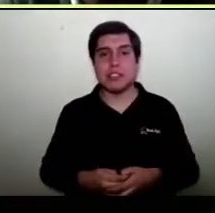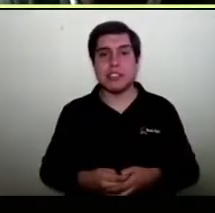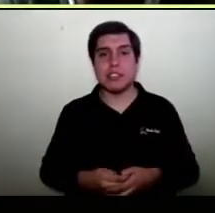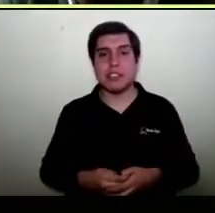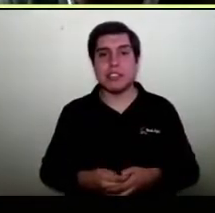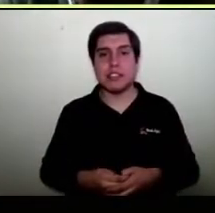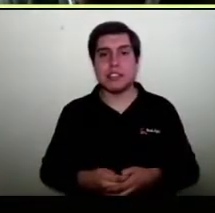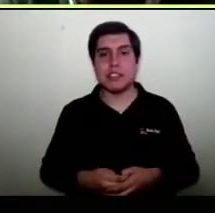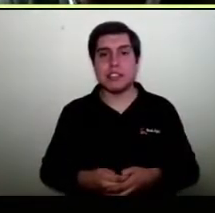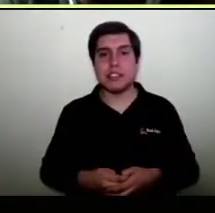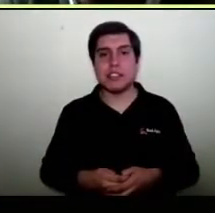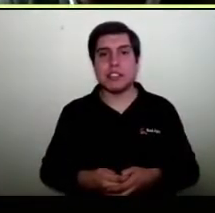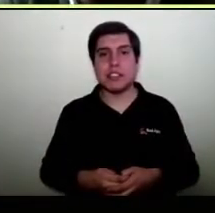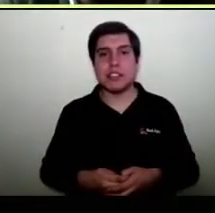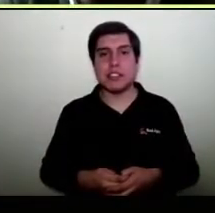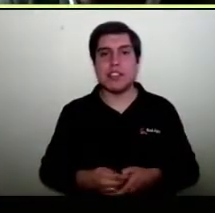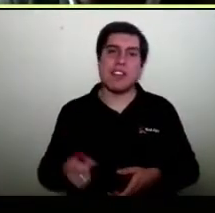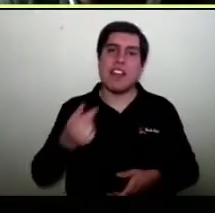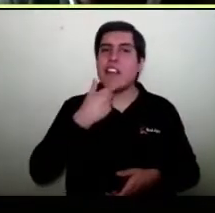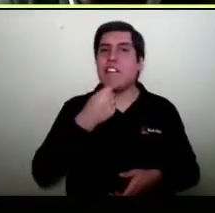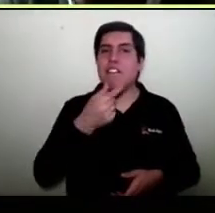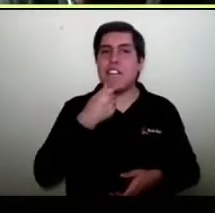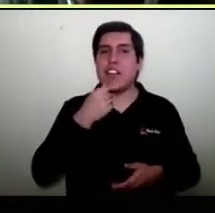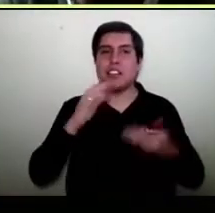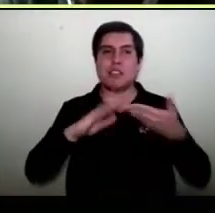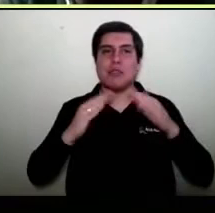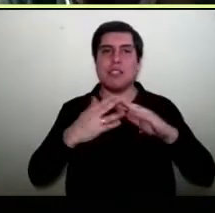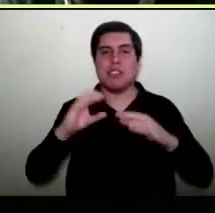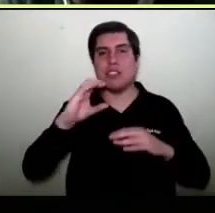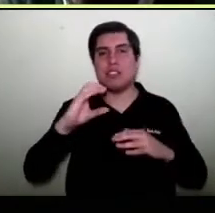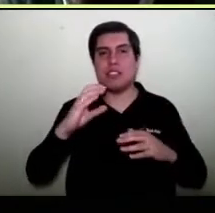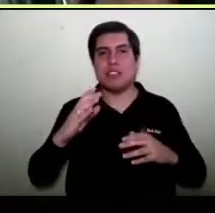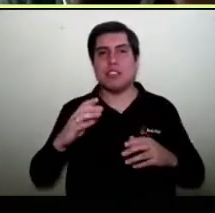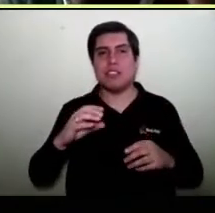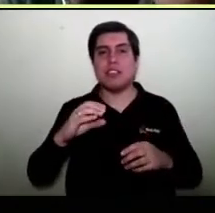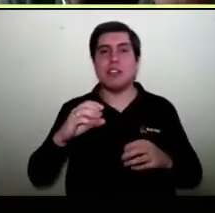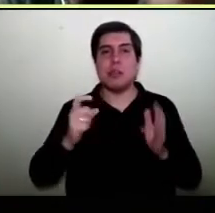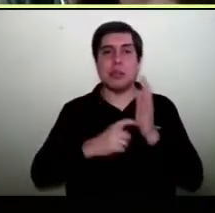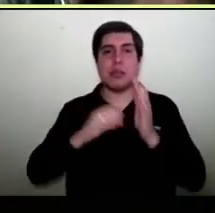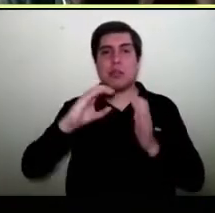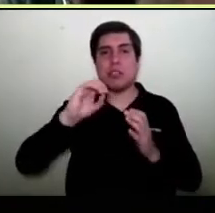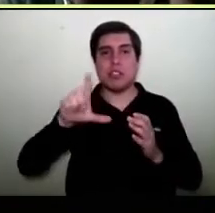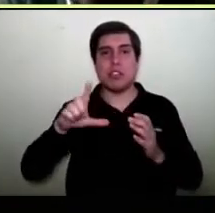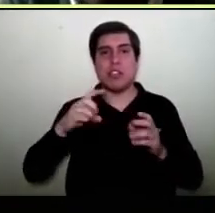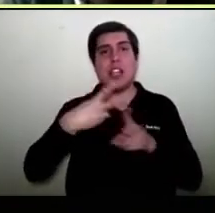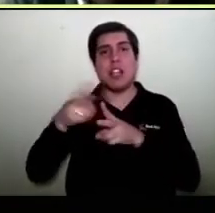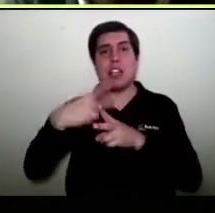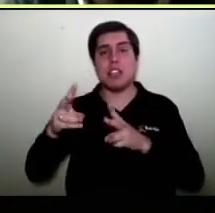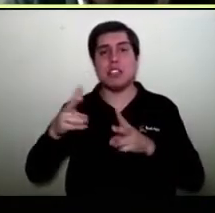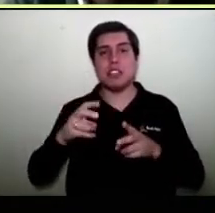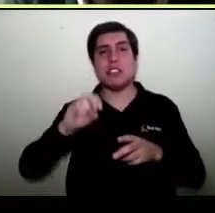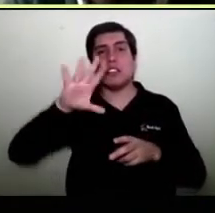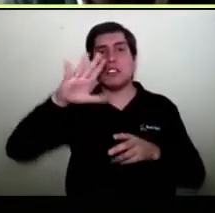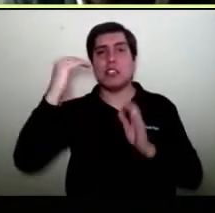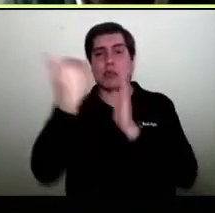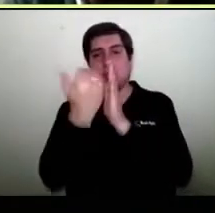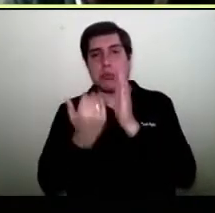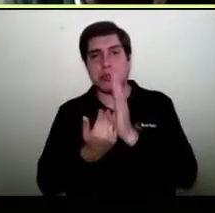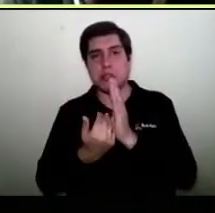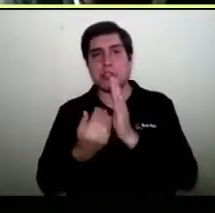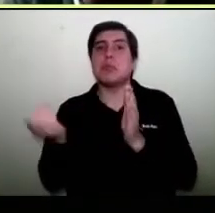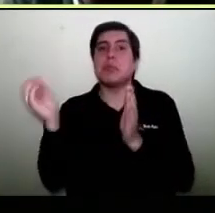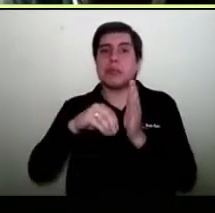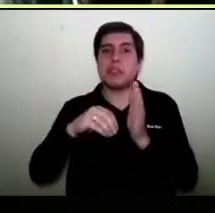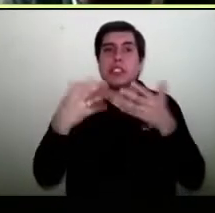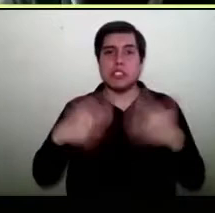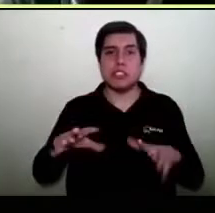No les puedo contar lo fácil que es entrar en Comunidad C. Uno entra en Comunidad C.cl, crear cuentas, cinco datos y con cinco datos ya